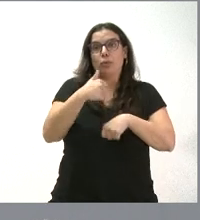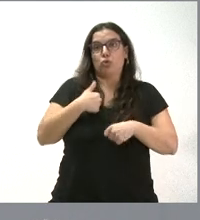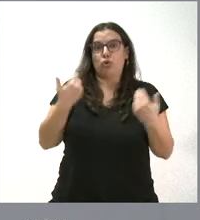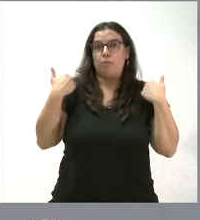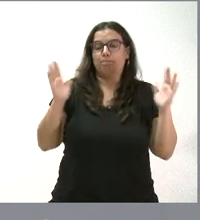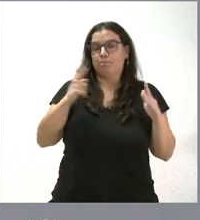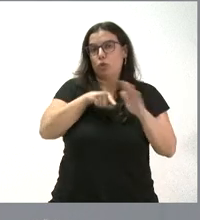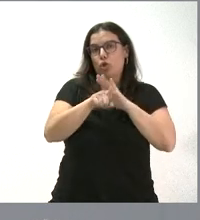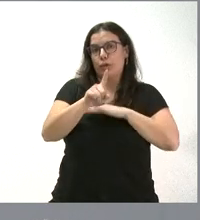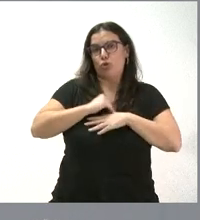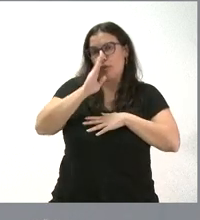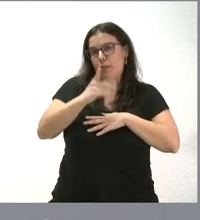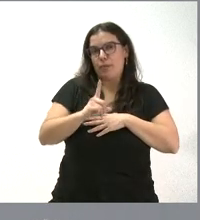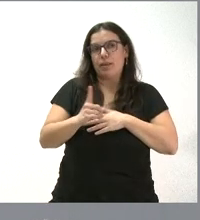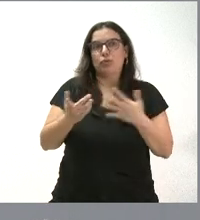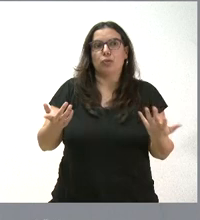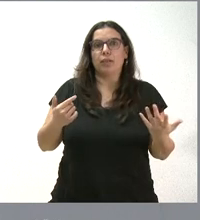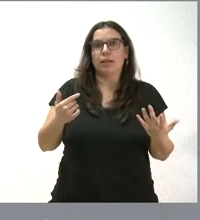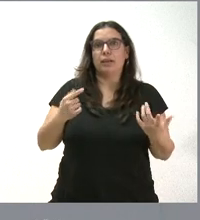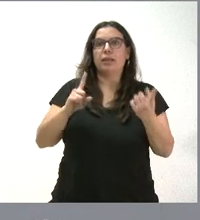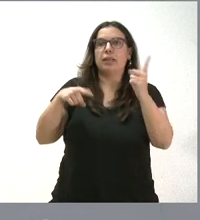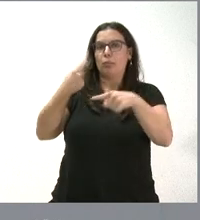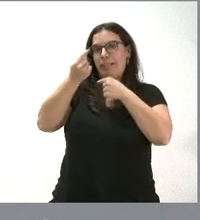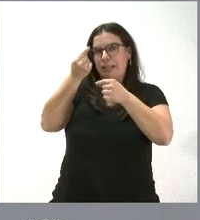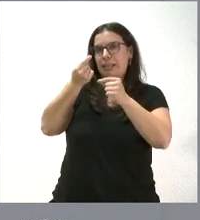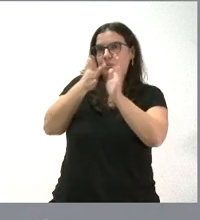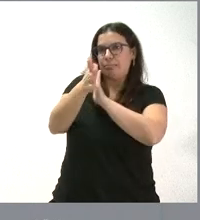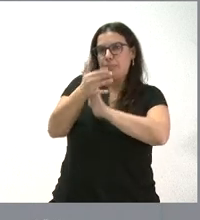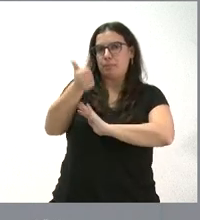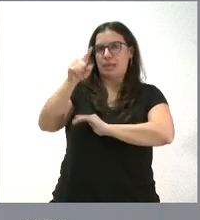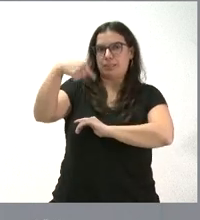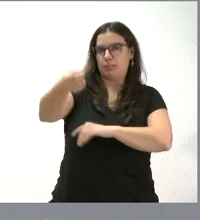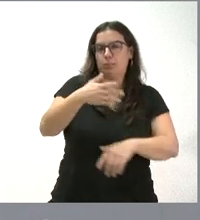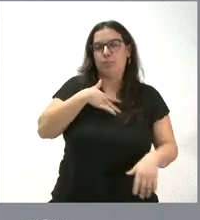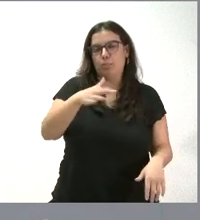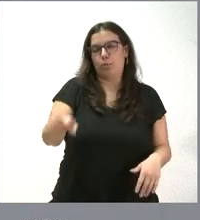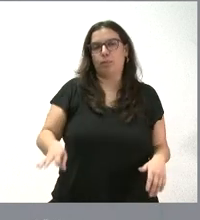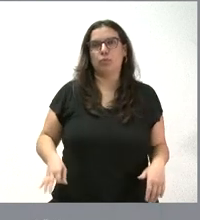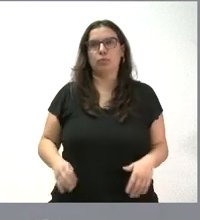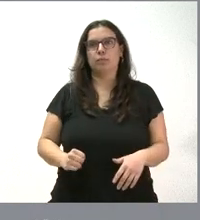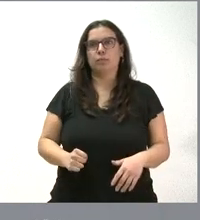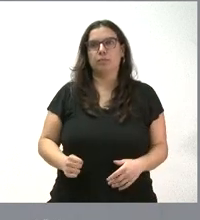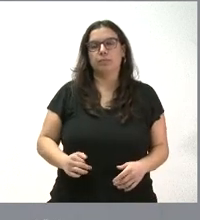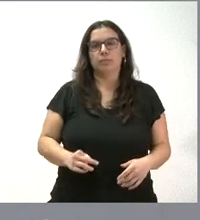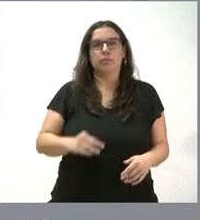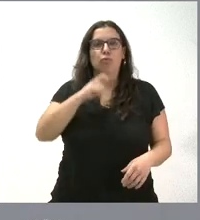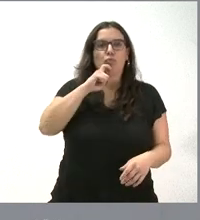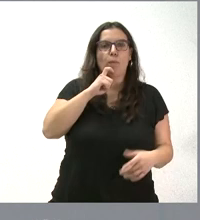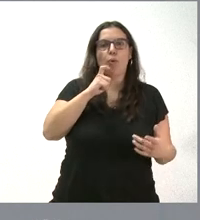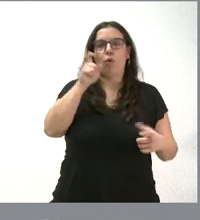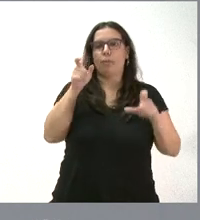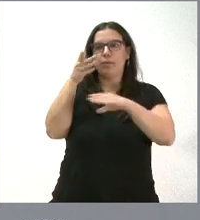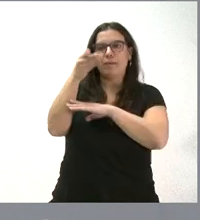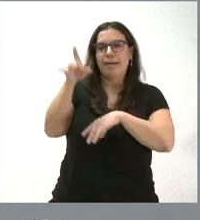y, por tanto, les podemos dar una información más detallada de en qué condición se produjo o, incluso,